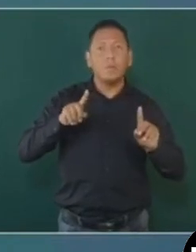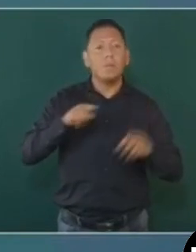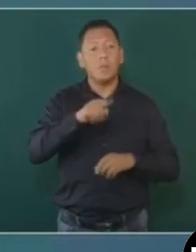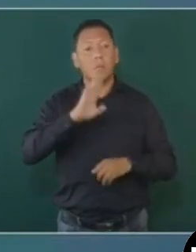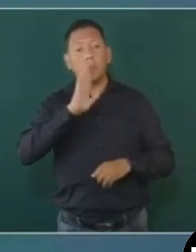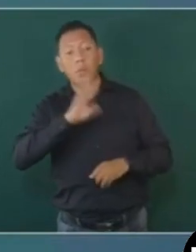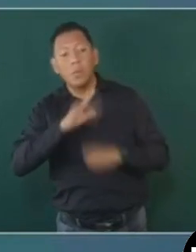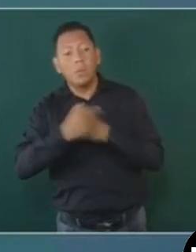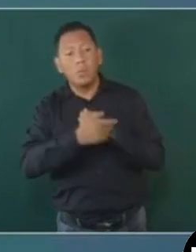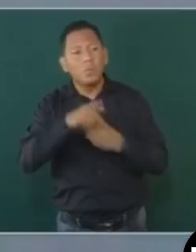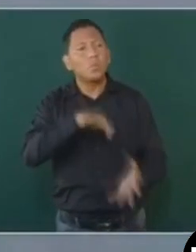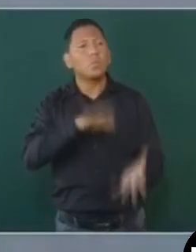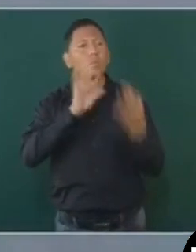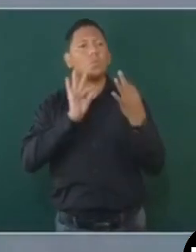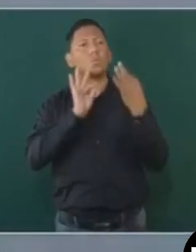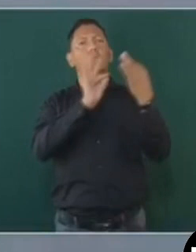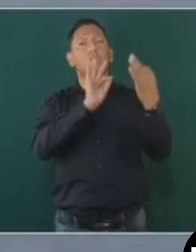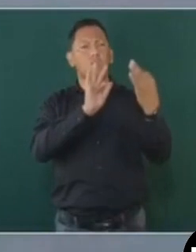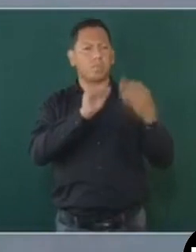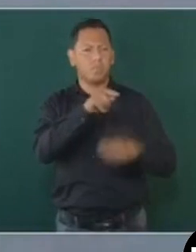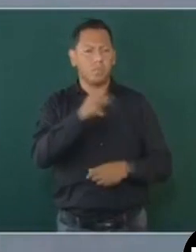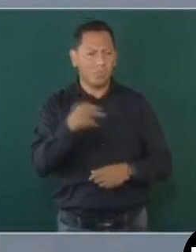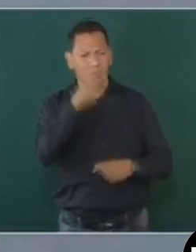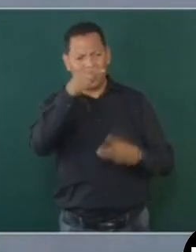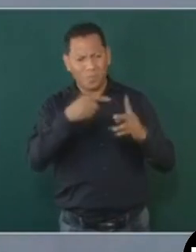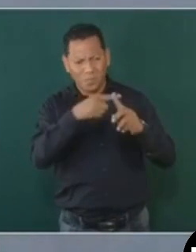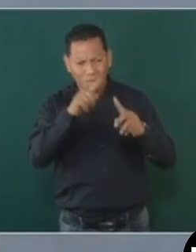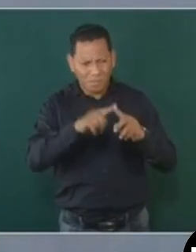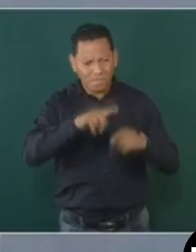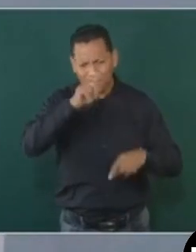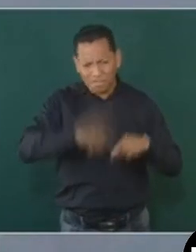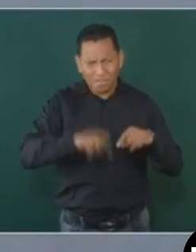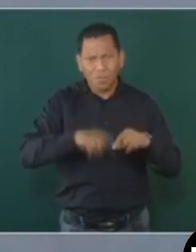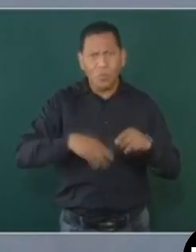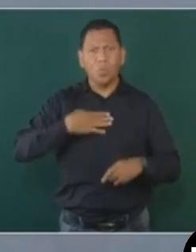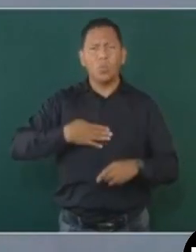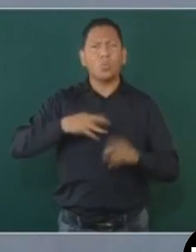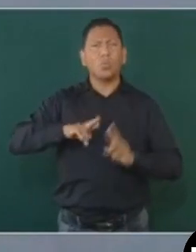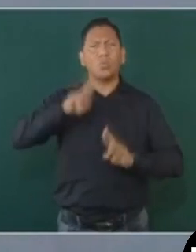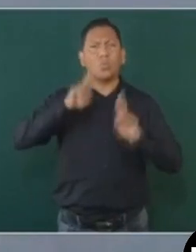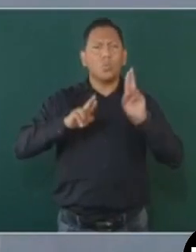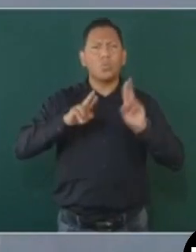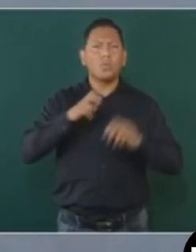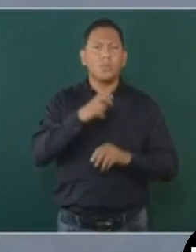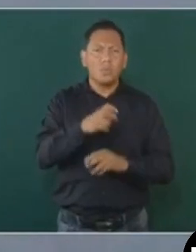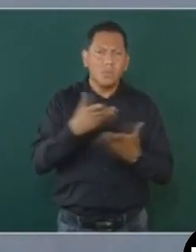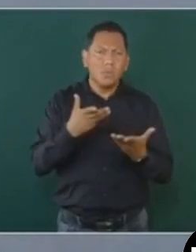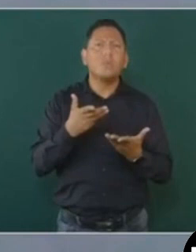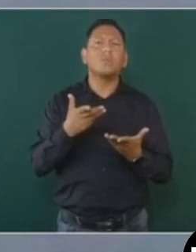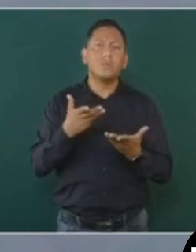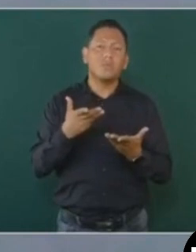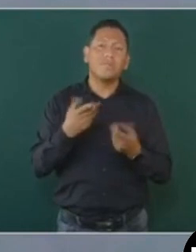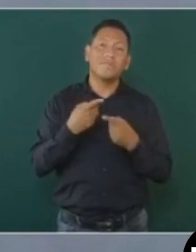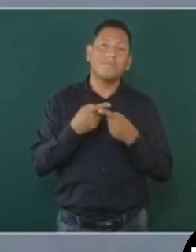corrupción, el acabar con los privilegios, con la democracia, eso tiene que ver con la